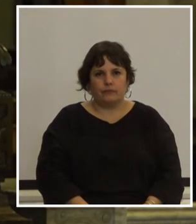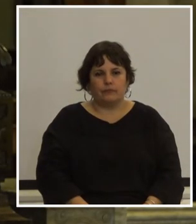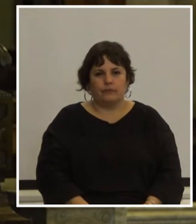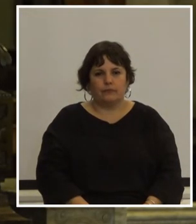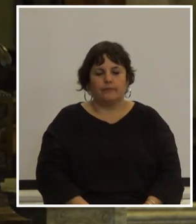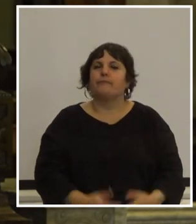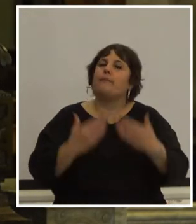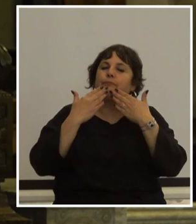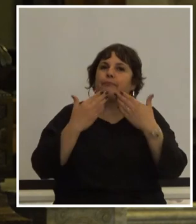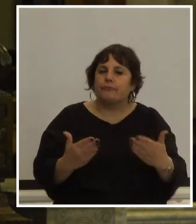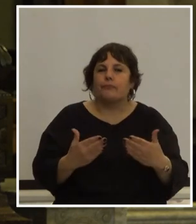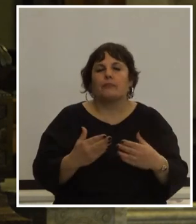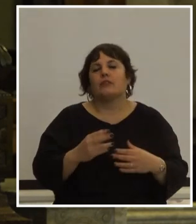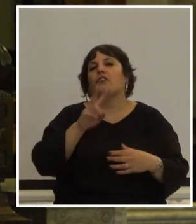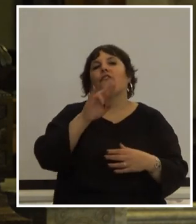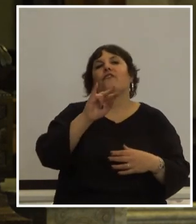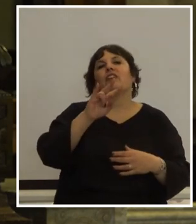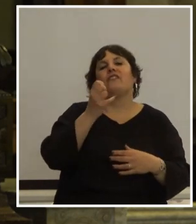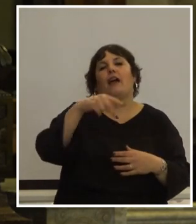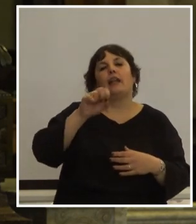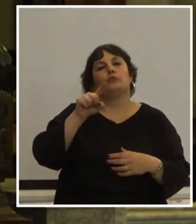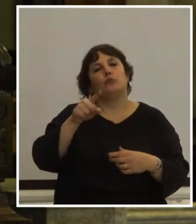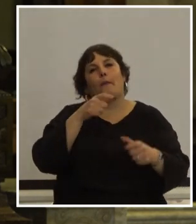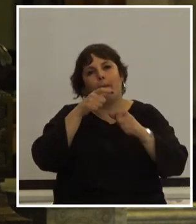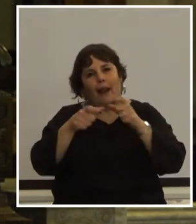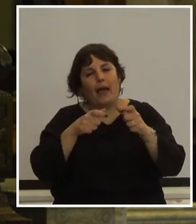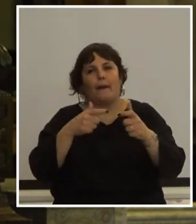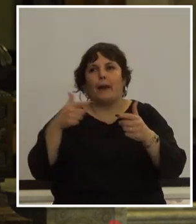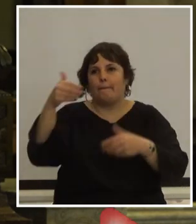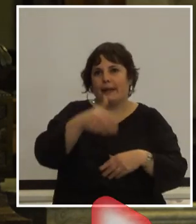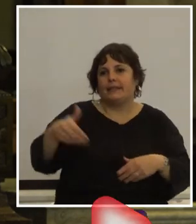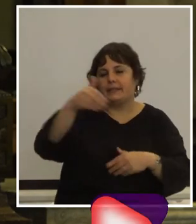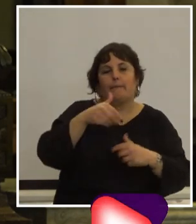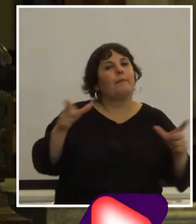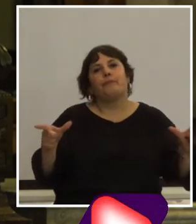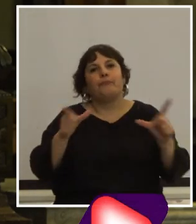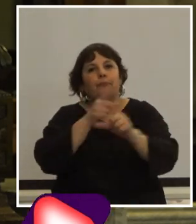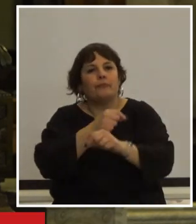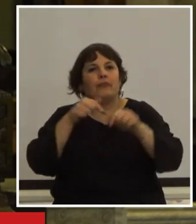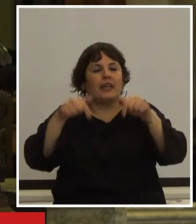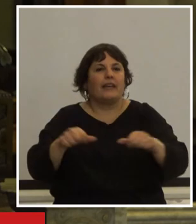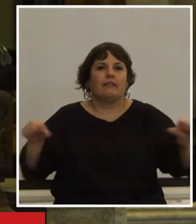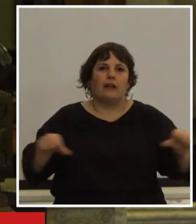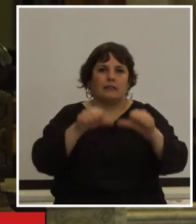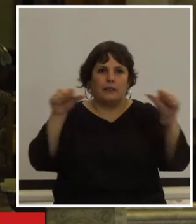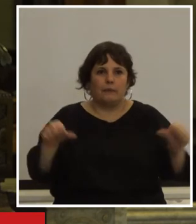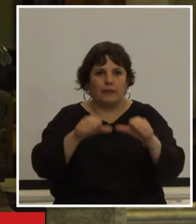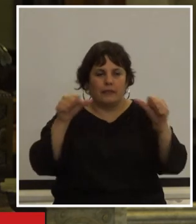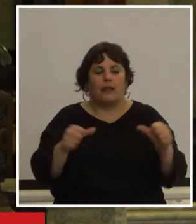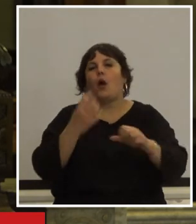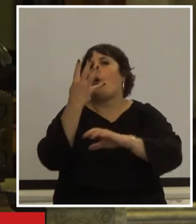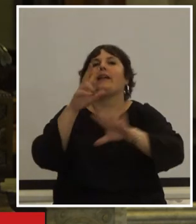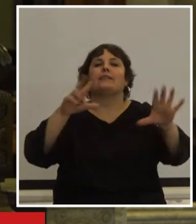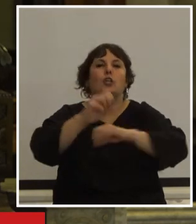muchas gracias Viviana Núñez por tus palabras por haber participado y cerrado esta actividad a 48